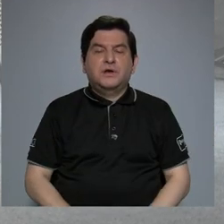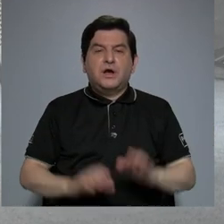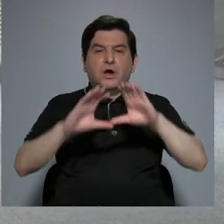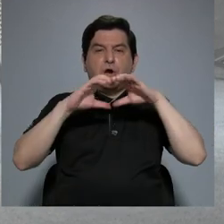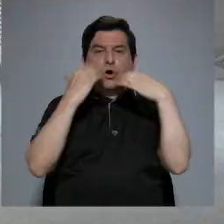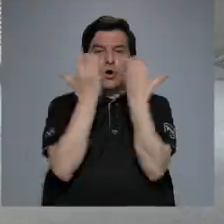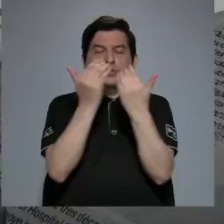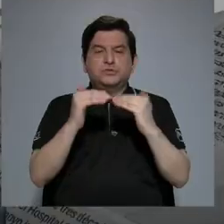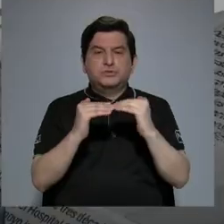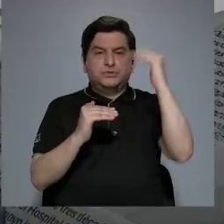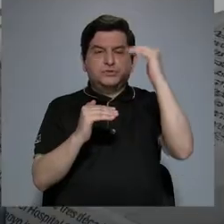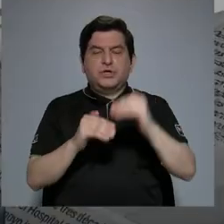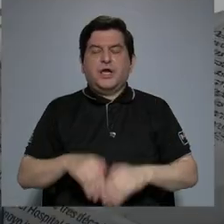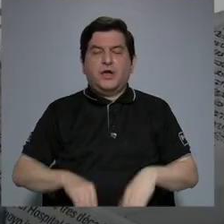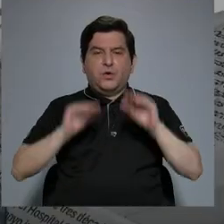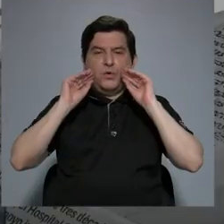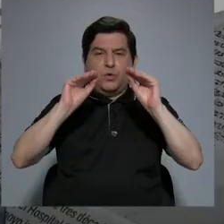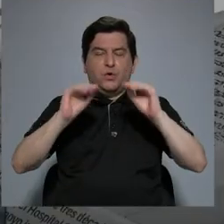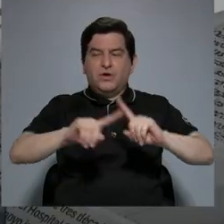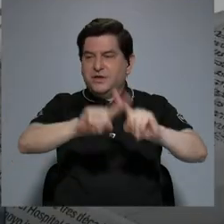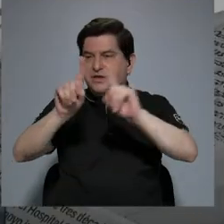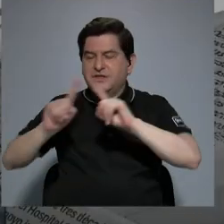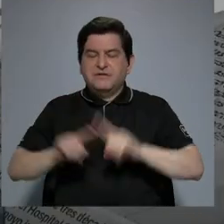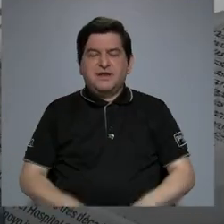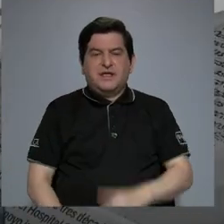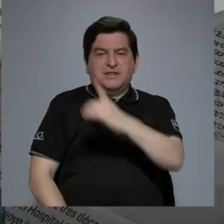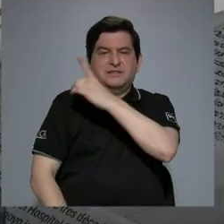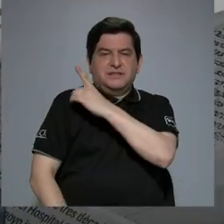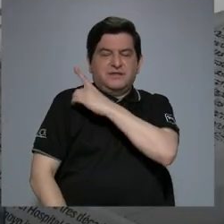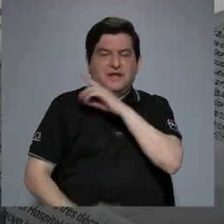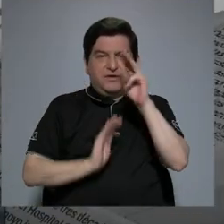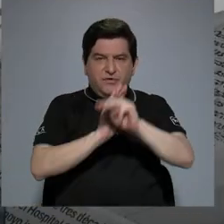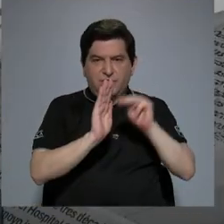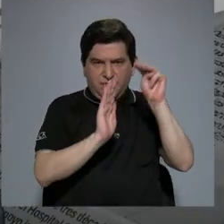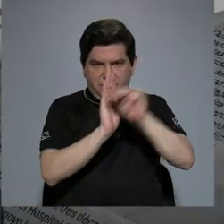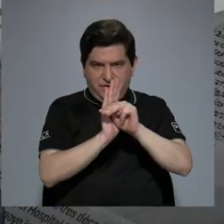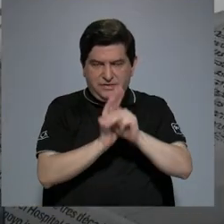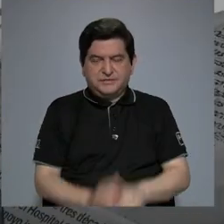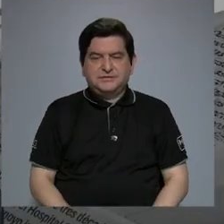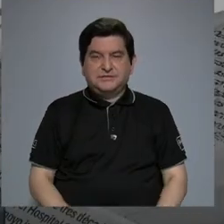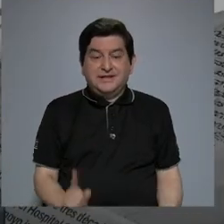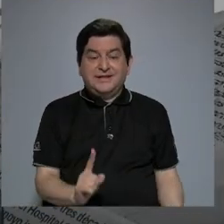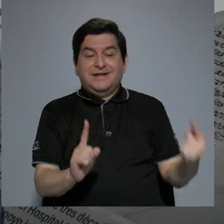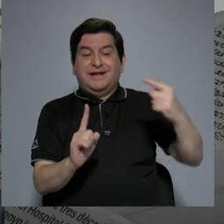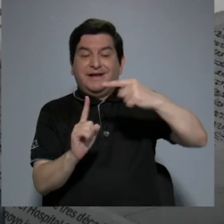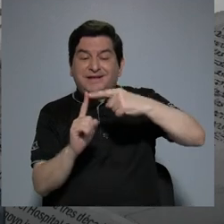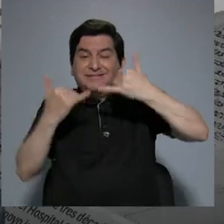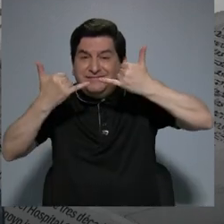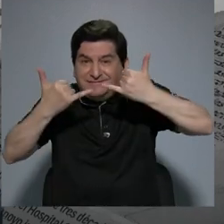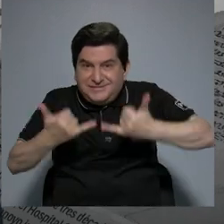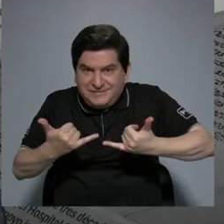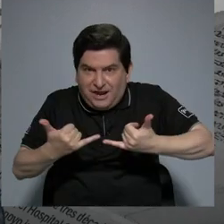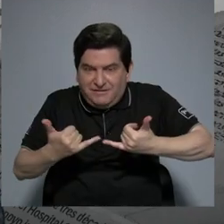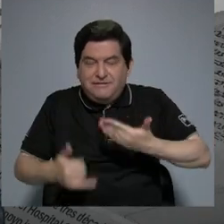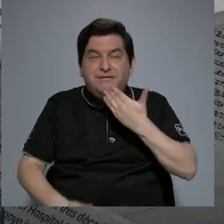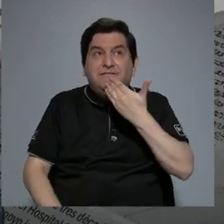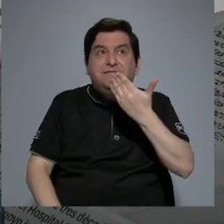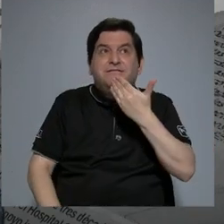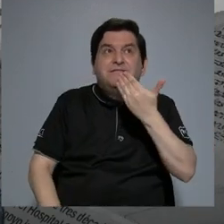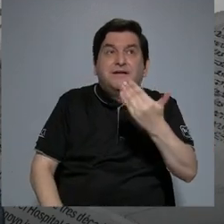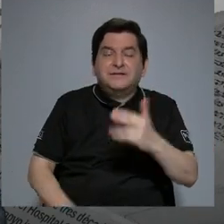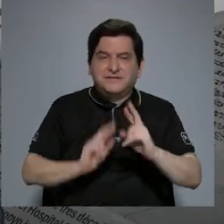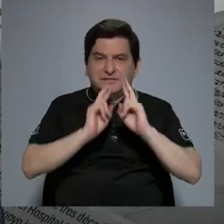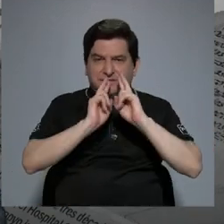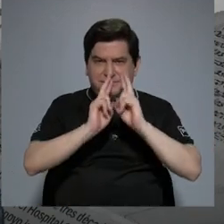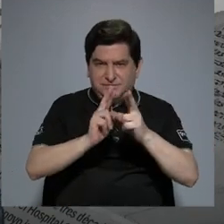Superior de Educación y en las diferentes direcciones curriculares, a tal punto que ya gracias a los